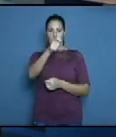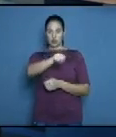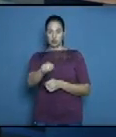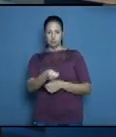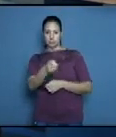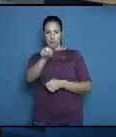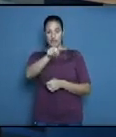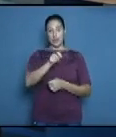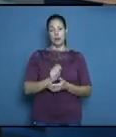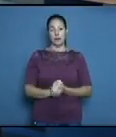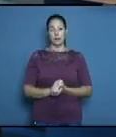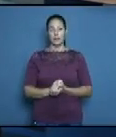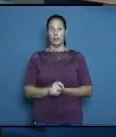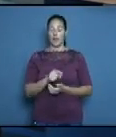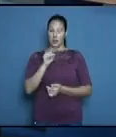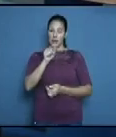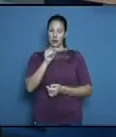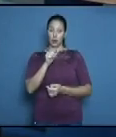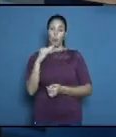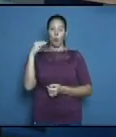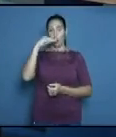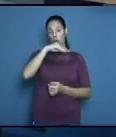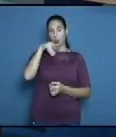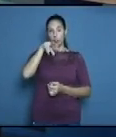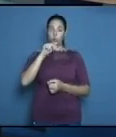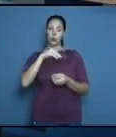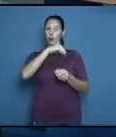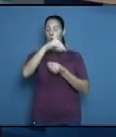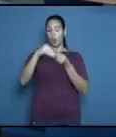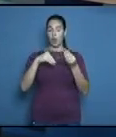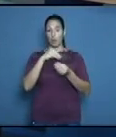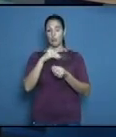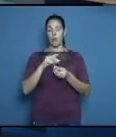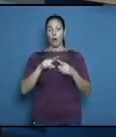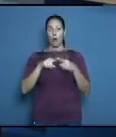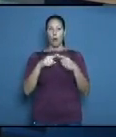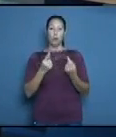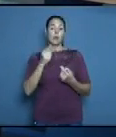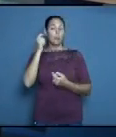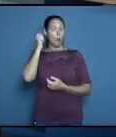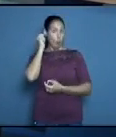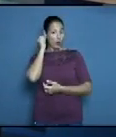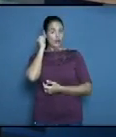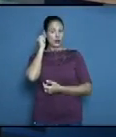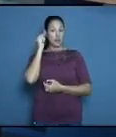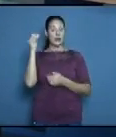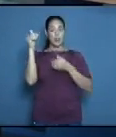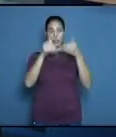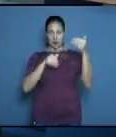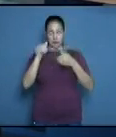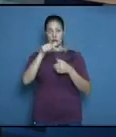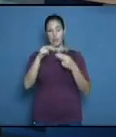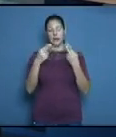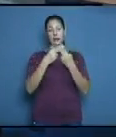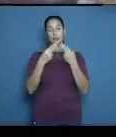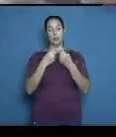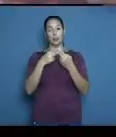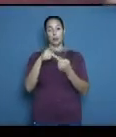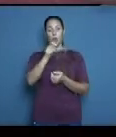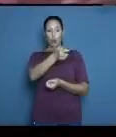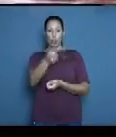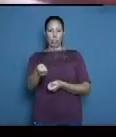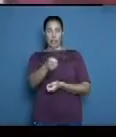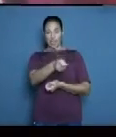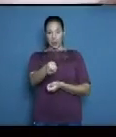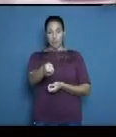pentalón moderno porque la pentatleta Lady Laura Moya en el cierre del evento individual que